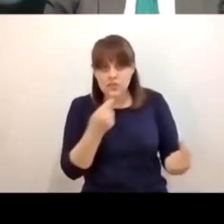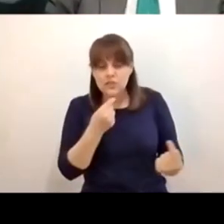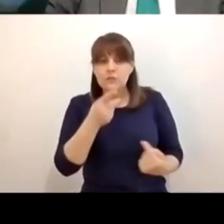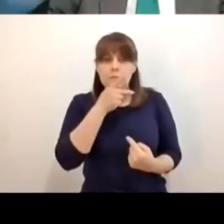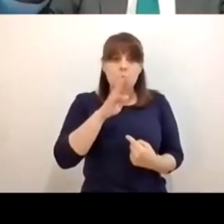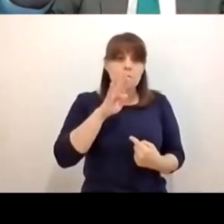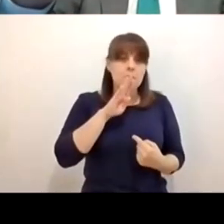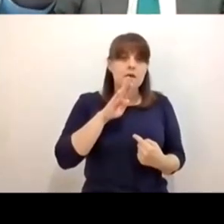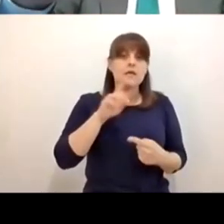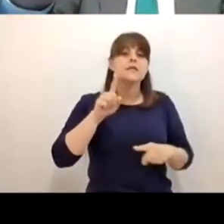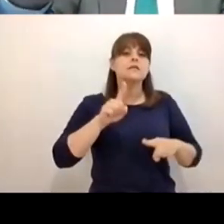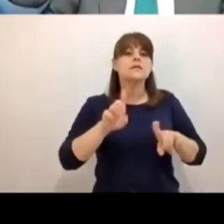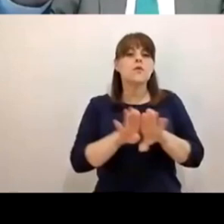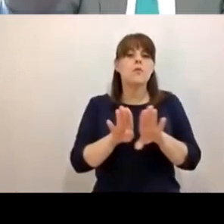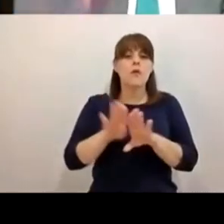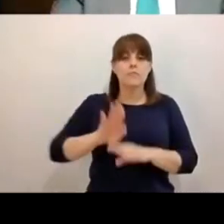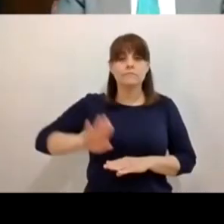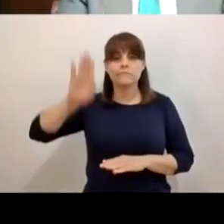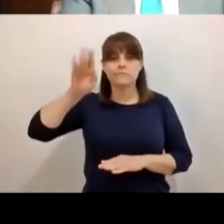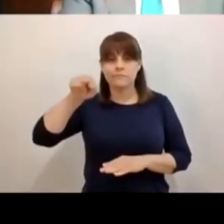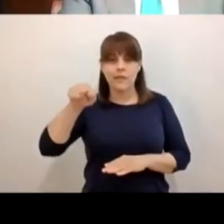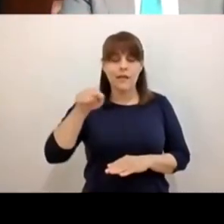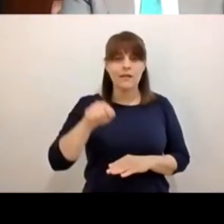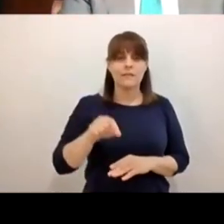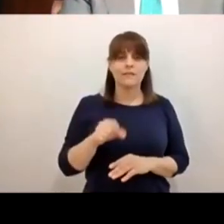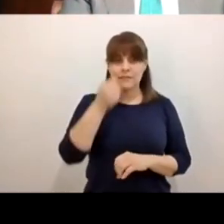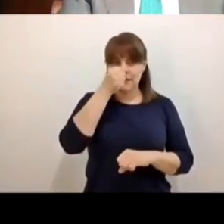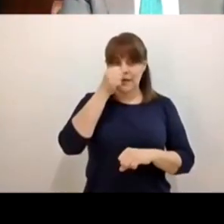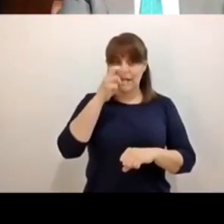sé quién quiera entrarle a esta pregunta Esteban gracias